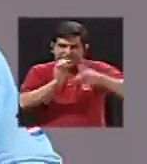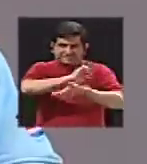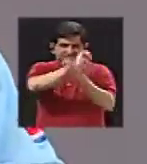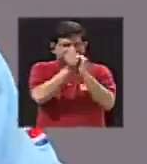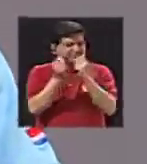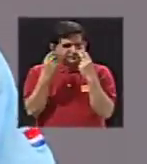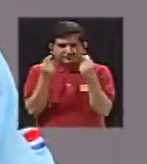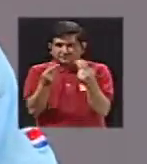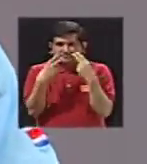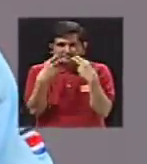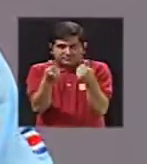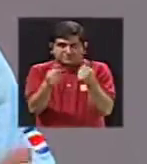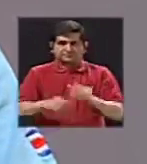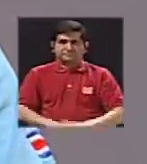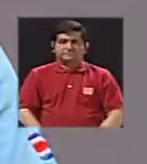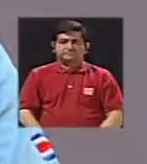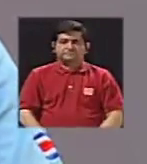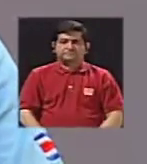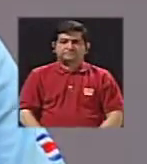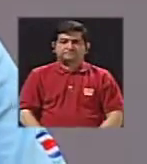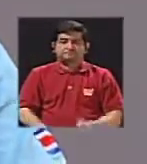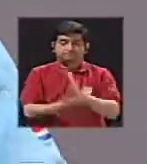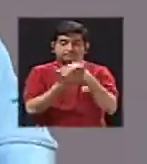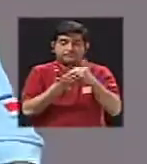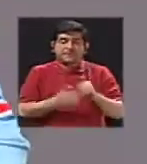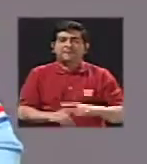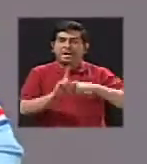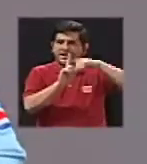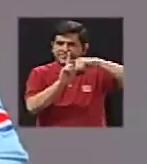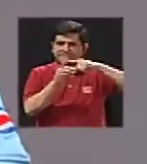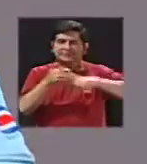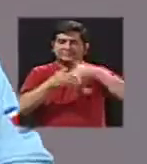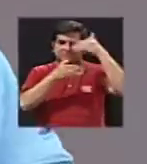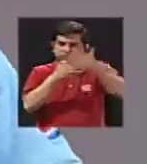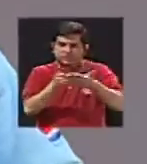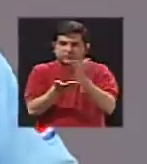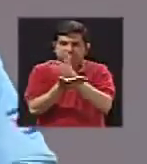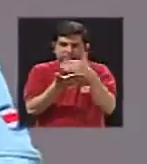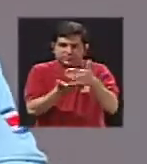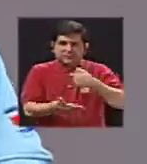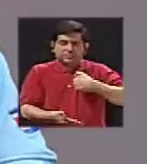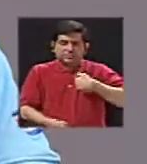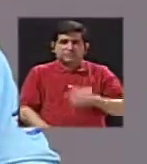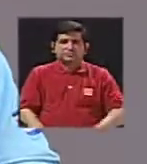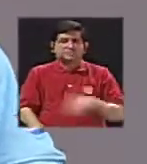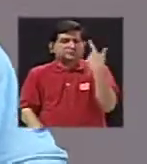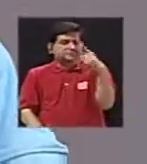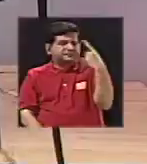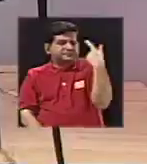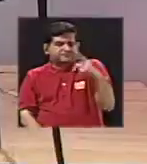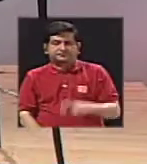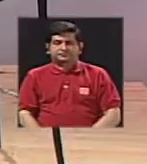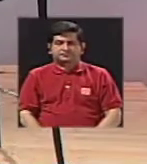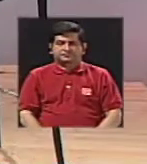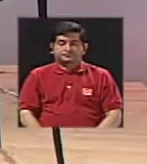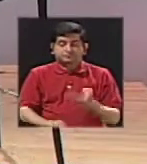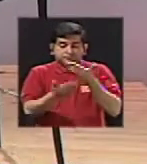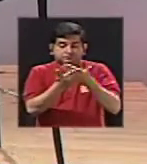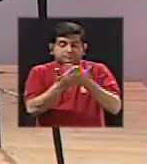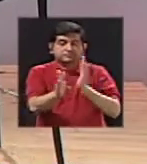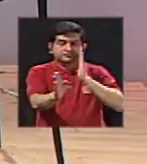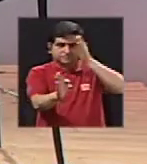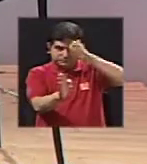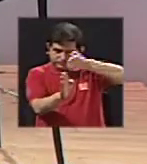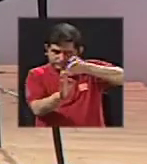rápidamente. Entonces, está la parte térmica y luego la parte que es la parte que uno se expone más que es el muestredo directo